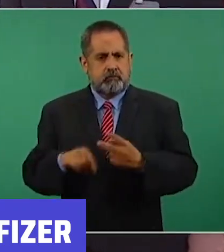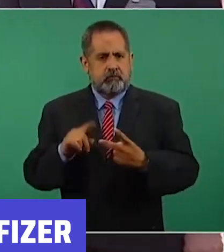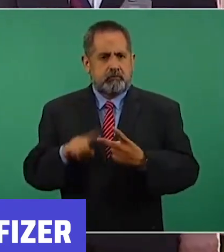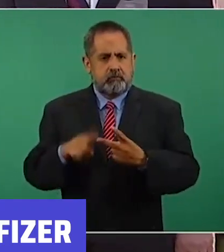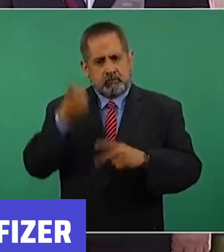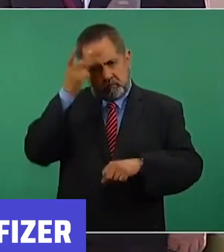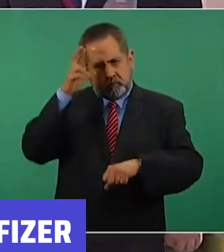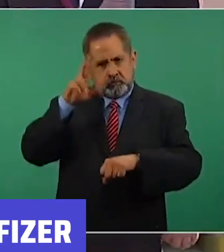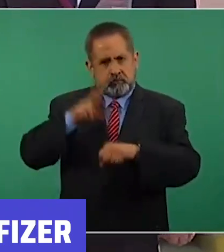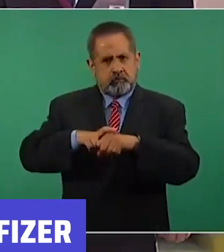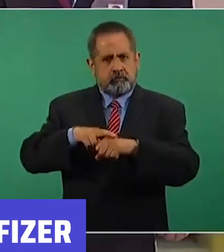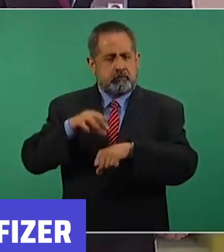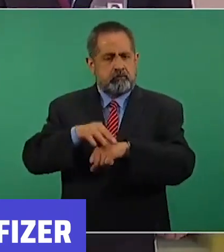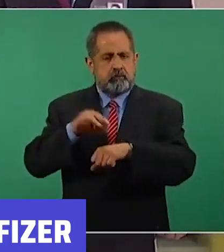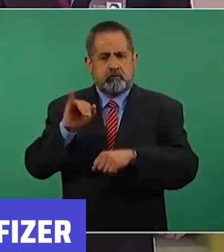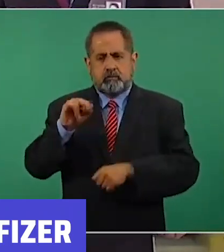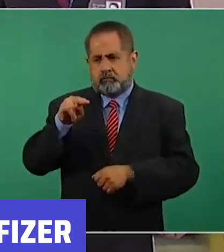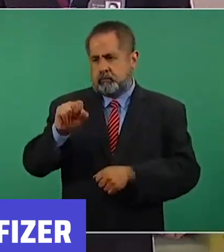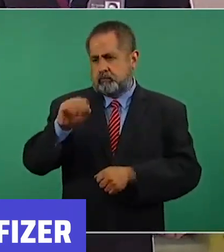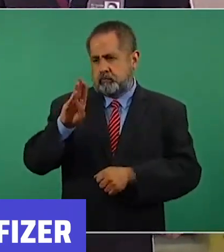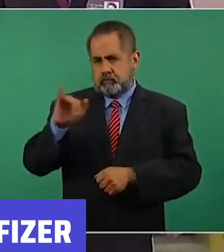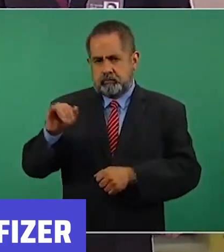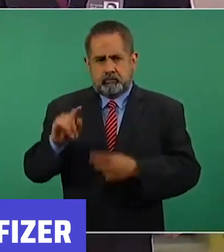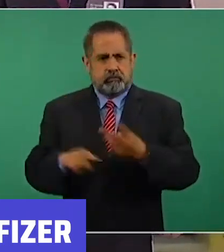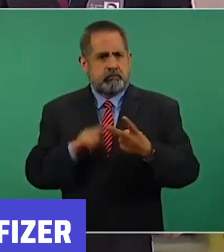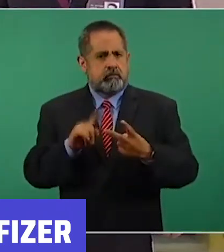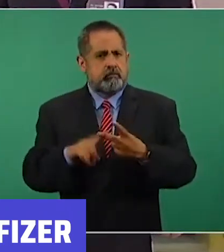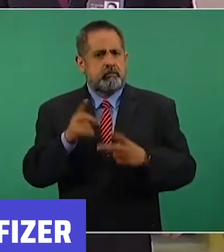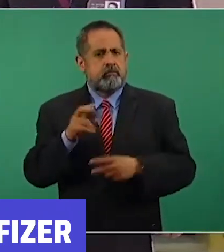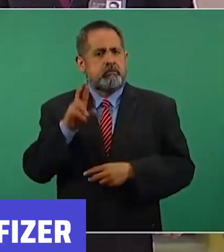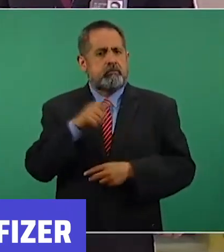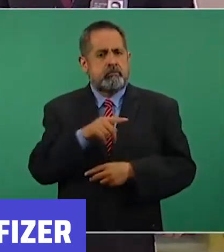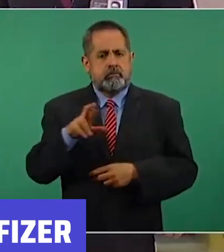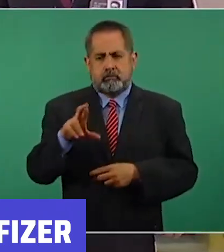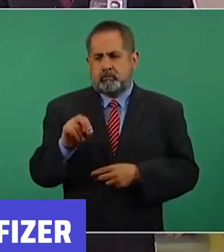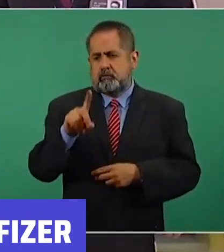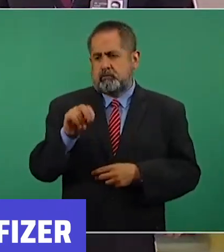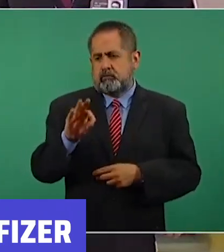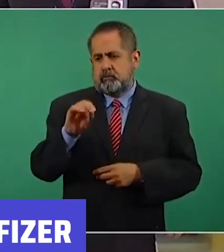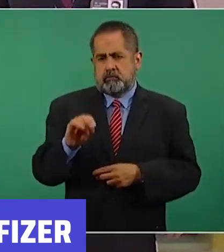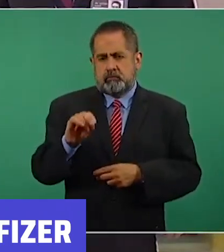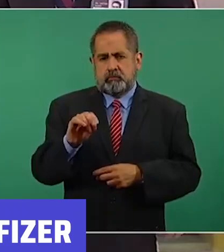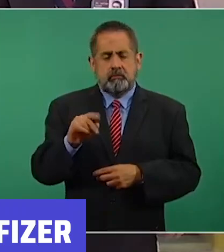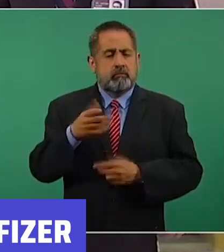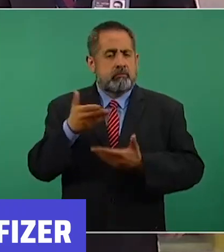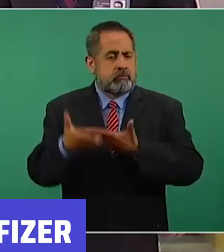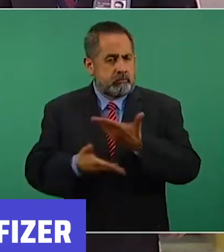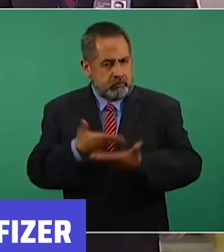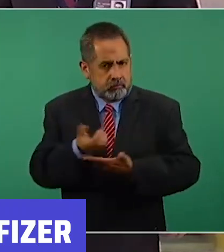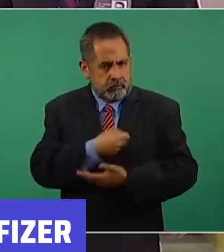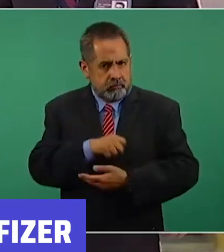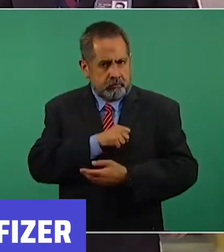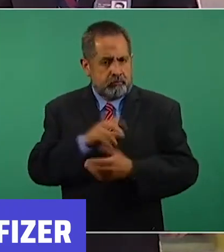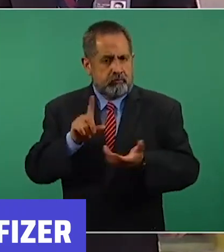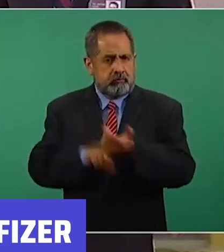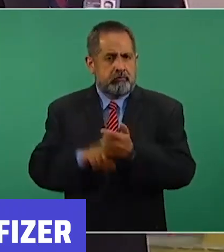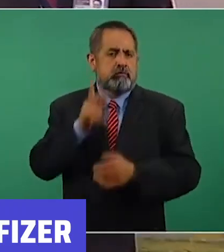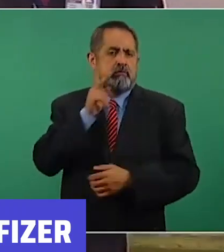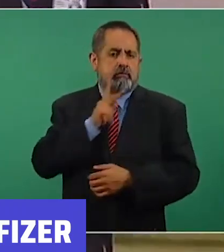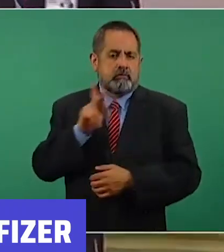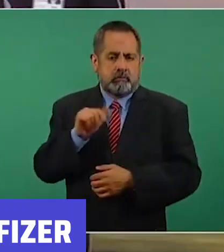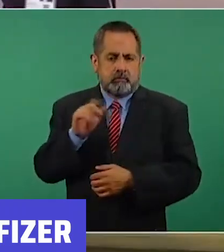director médico del Insabi, el doctor Rodolfo Lehmann de Servicios de Salud de Pemex